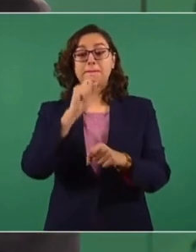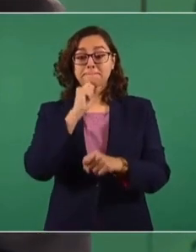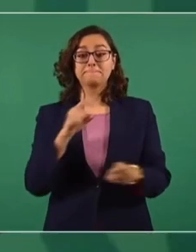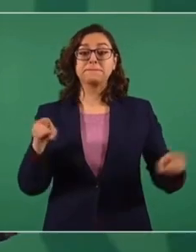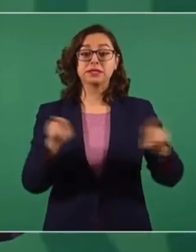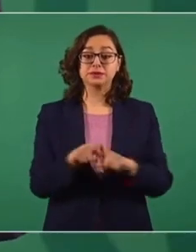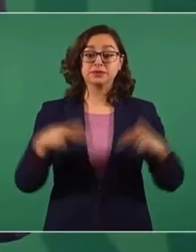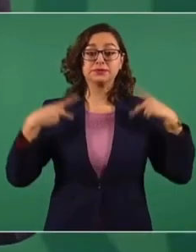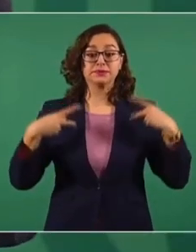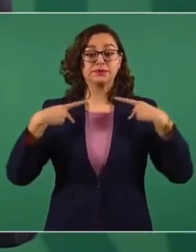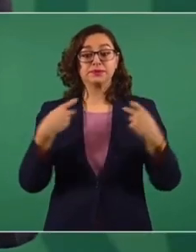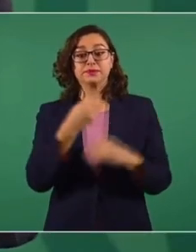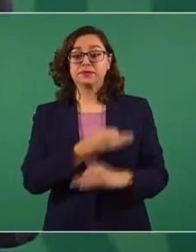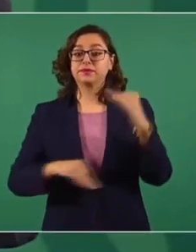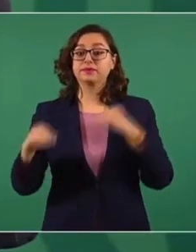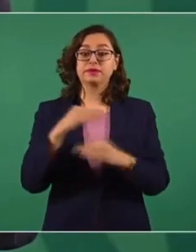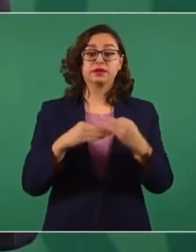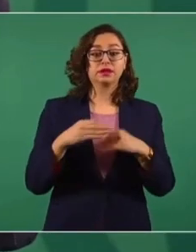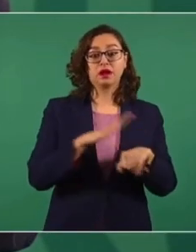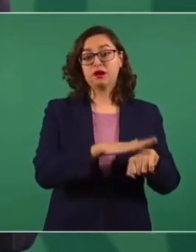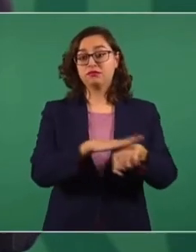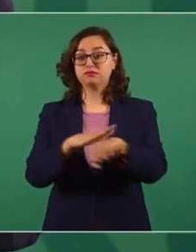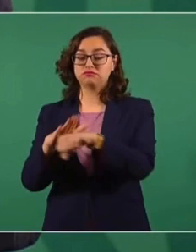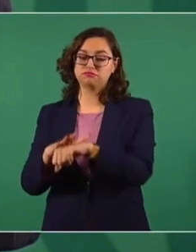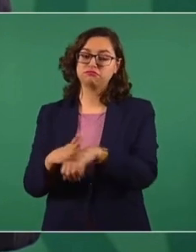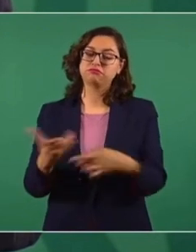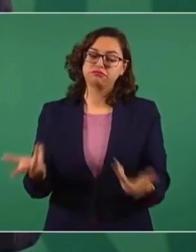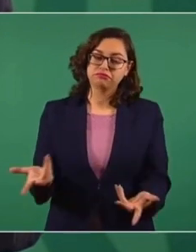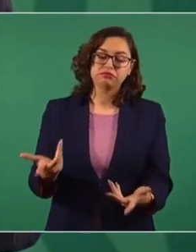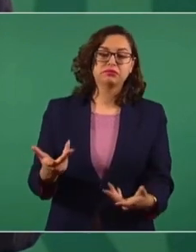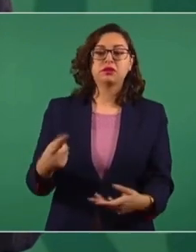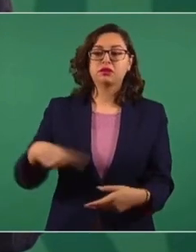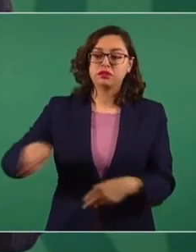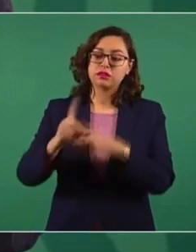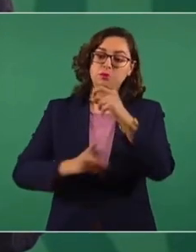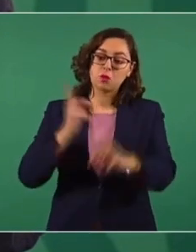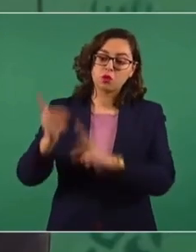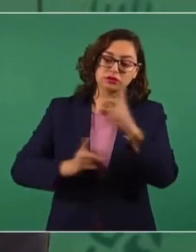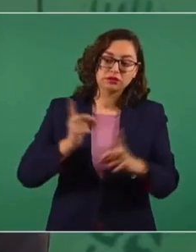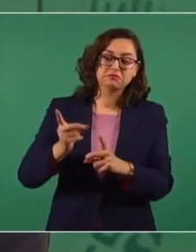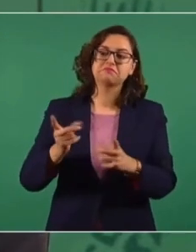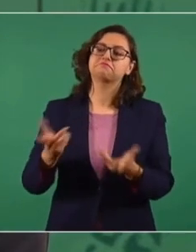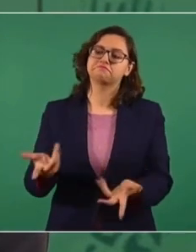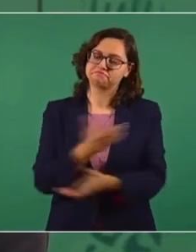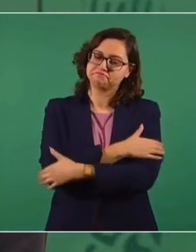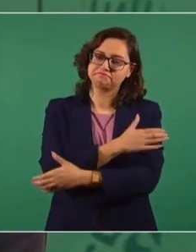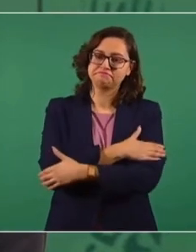todos los participantes un abrazo y mi reconocimiento.